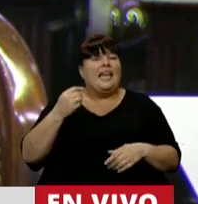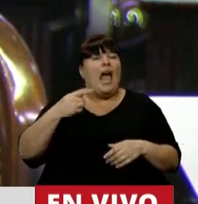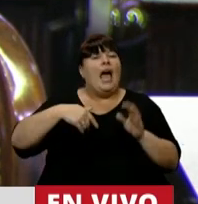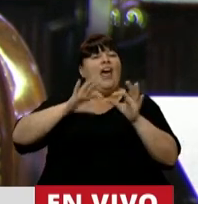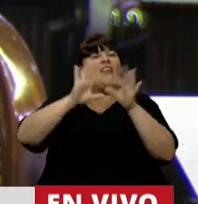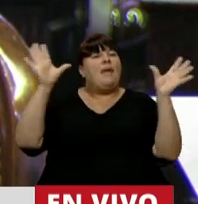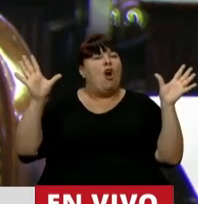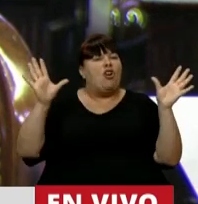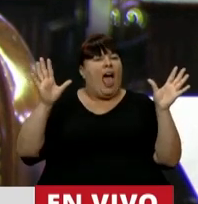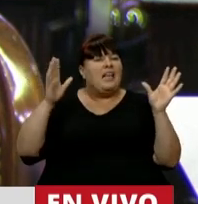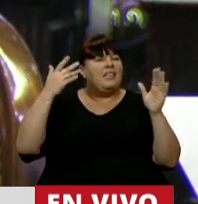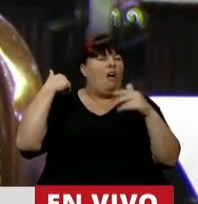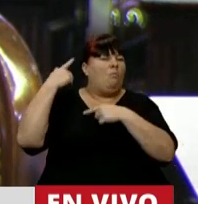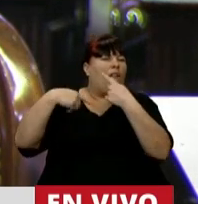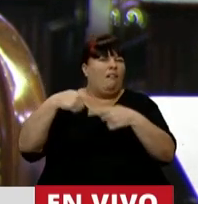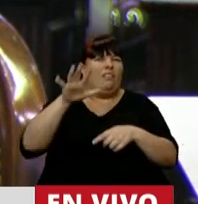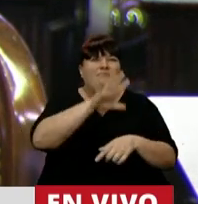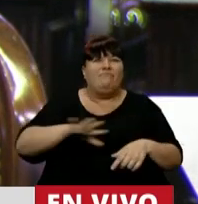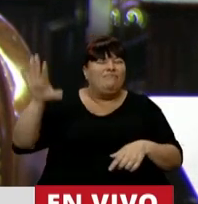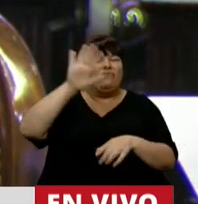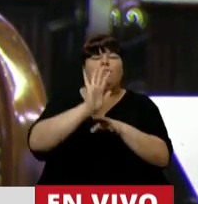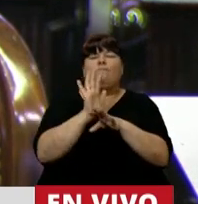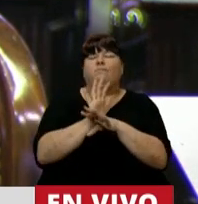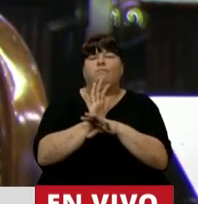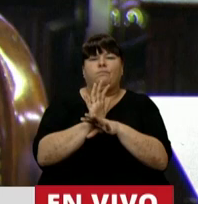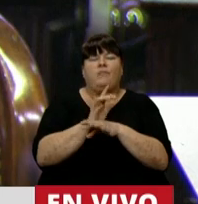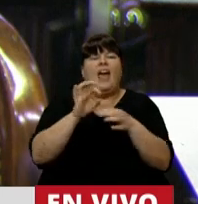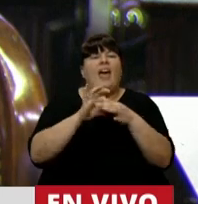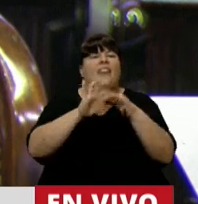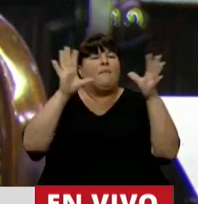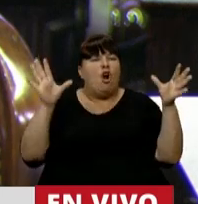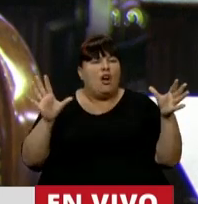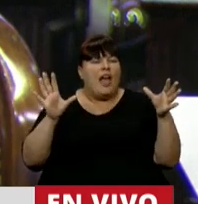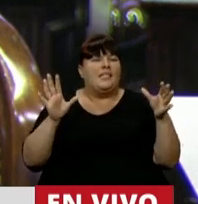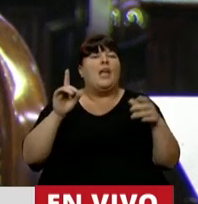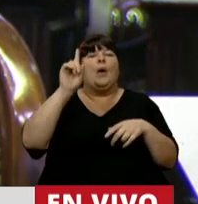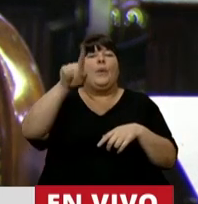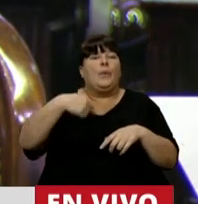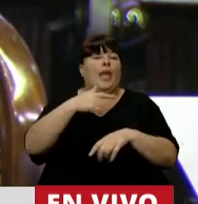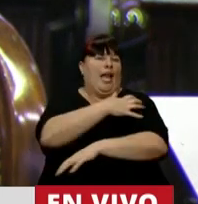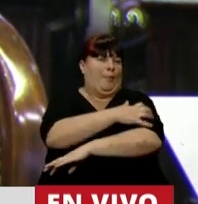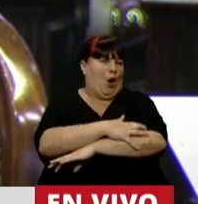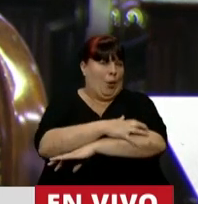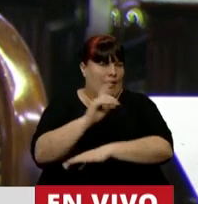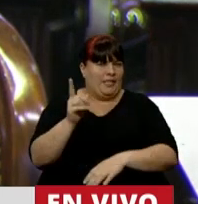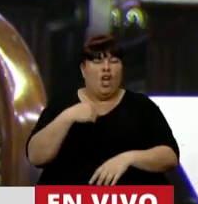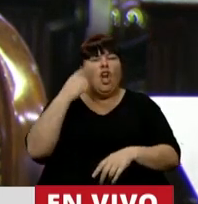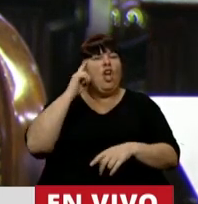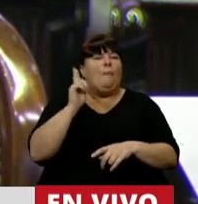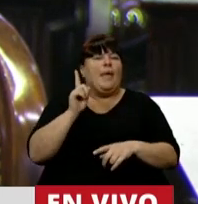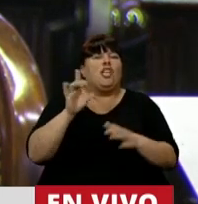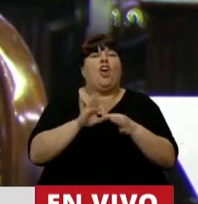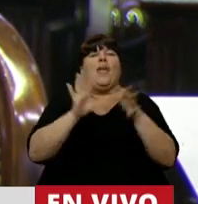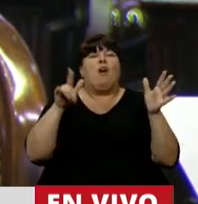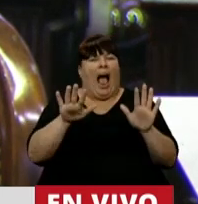como una democracia rezagada en la región. Es decir, es una democracia que produce pobreza. No esperamos